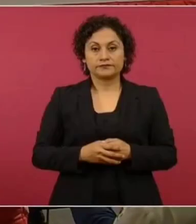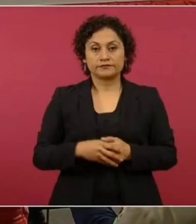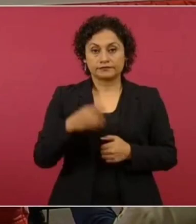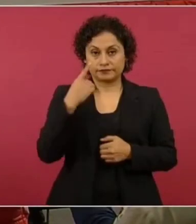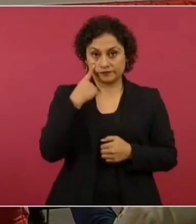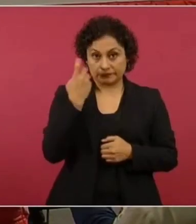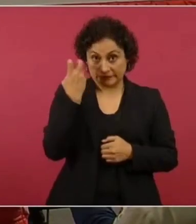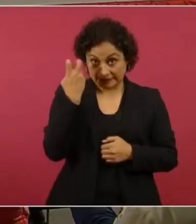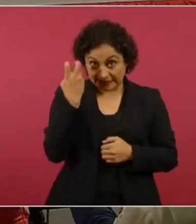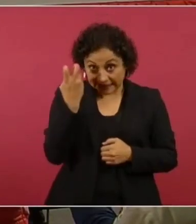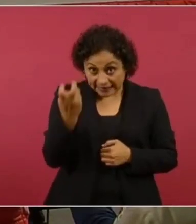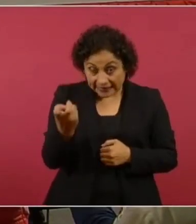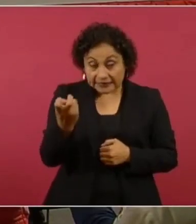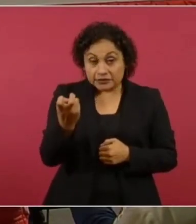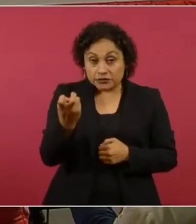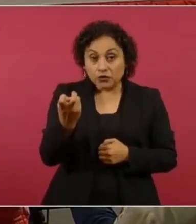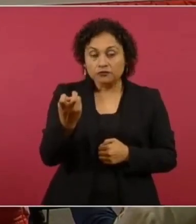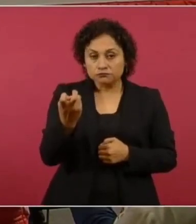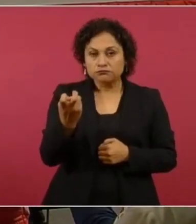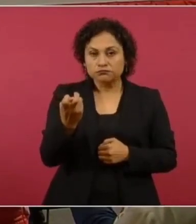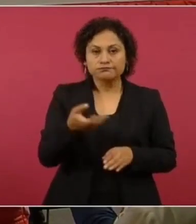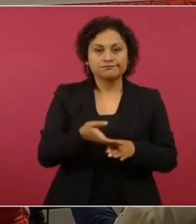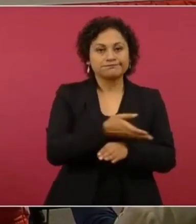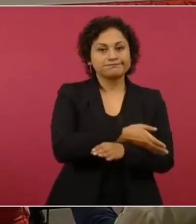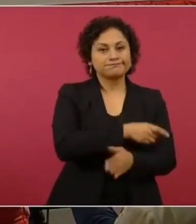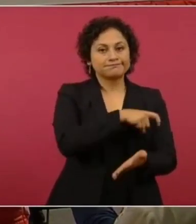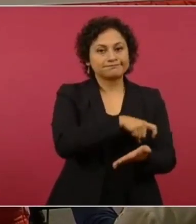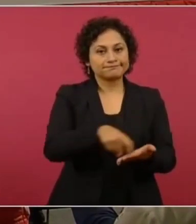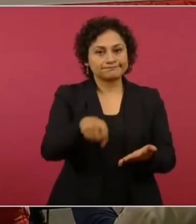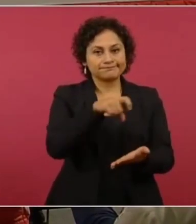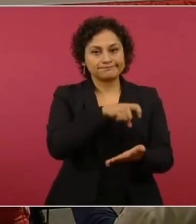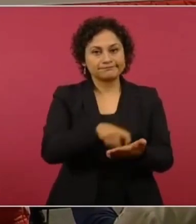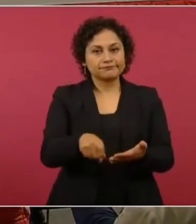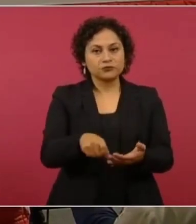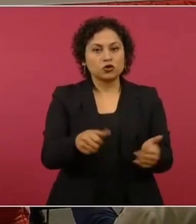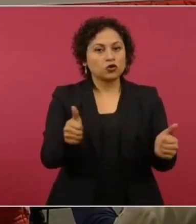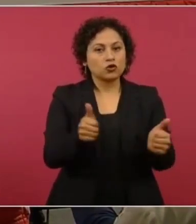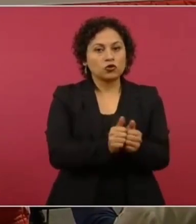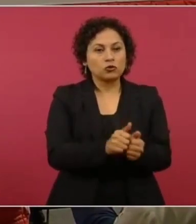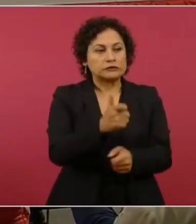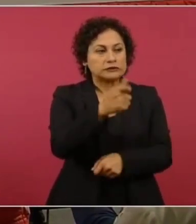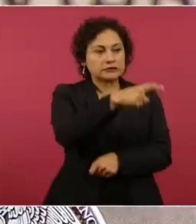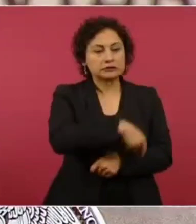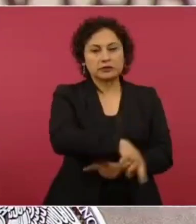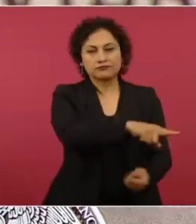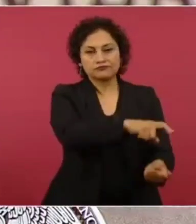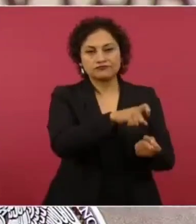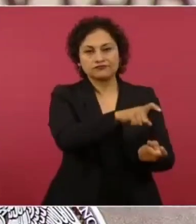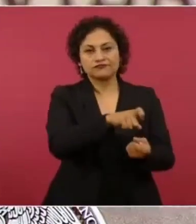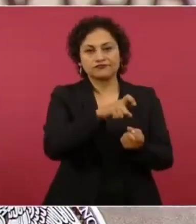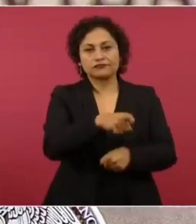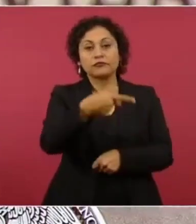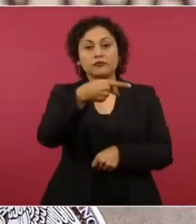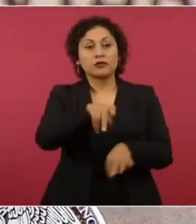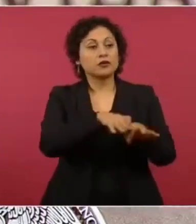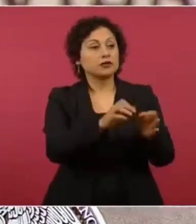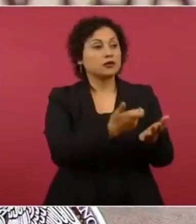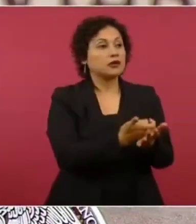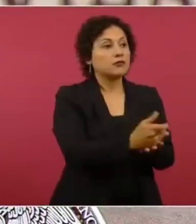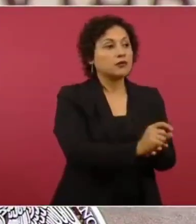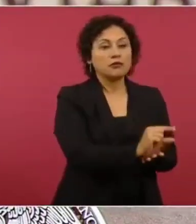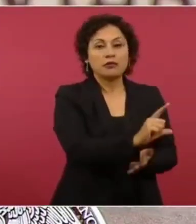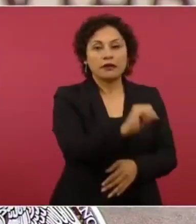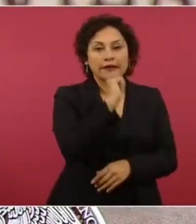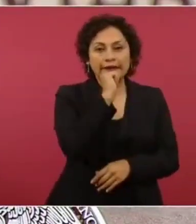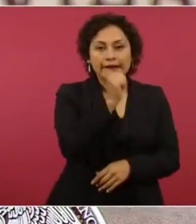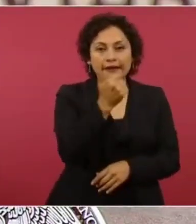acrecentó la monstruosa desigualdad que aún acarreamos en el país. Así